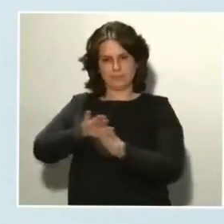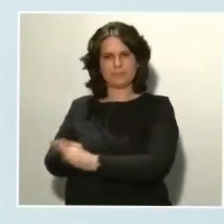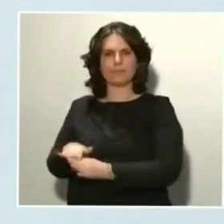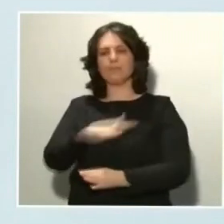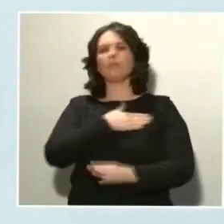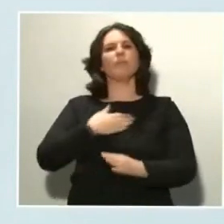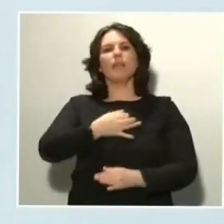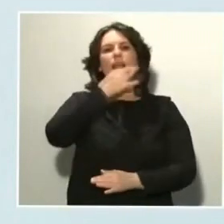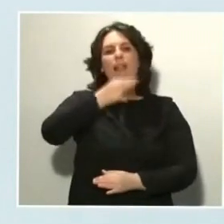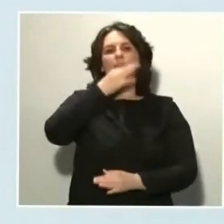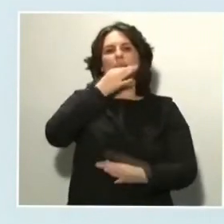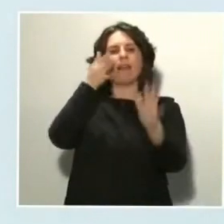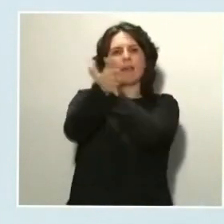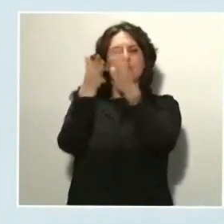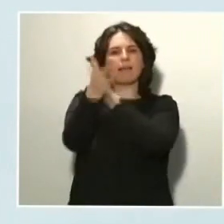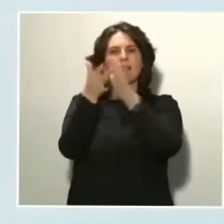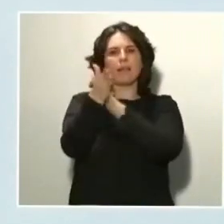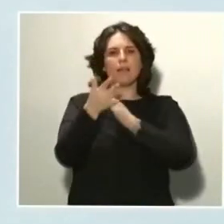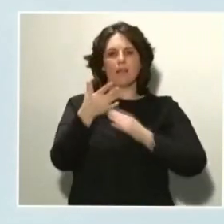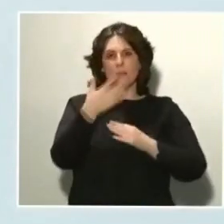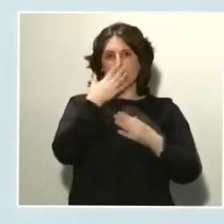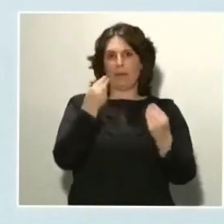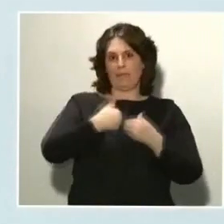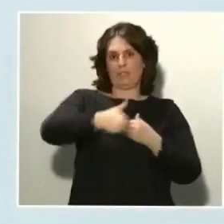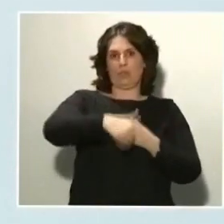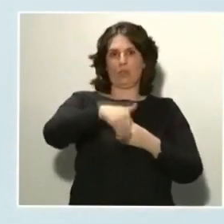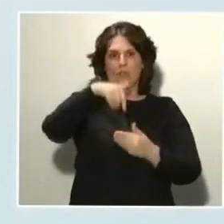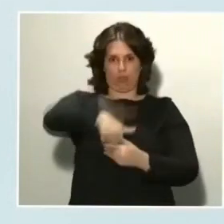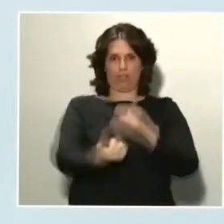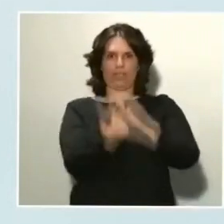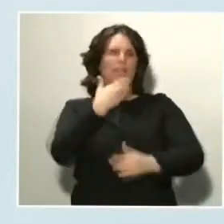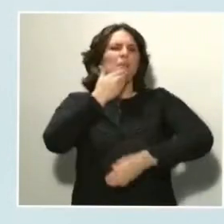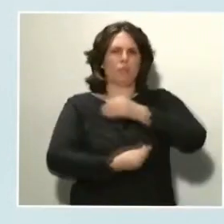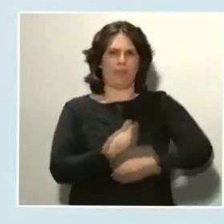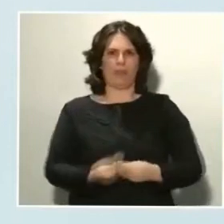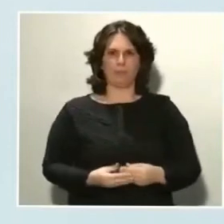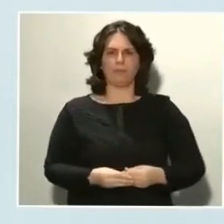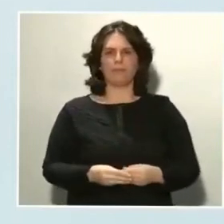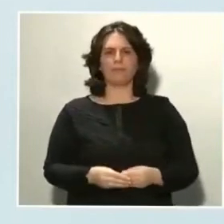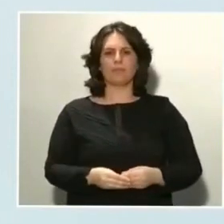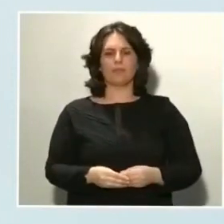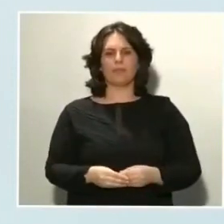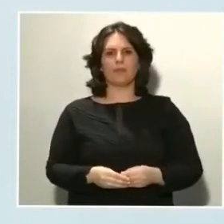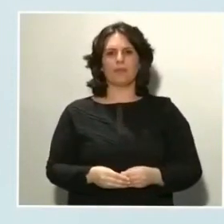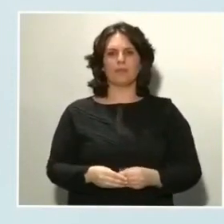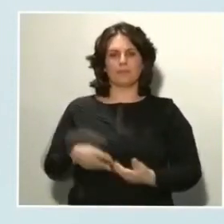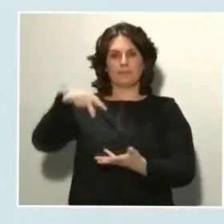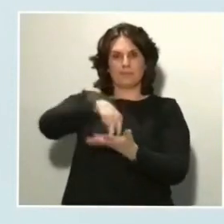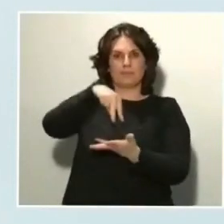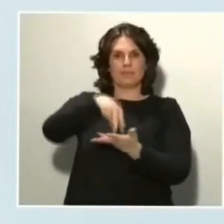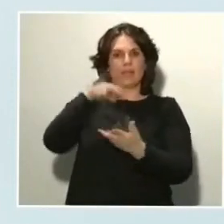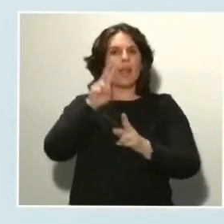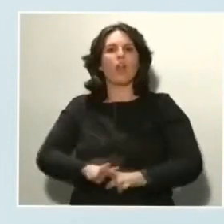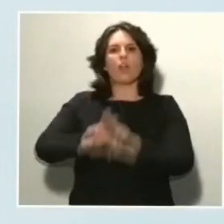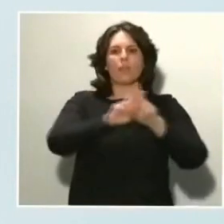acciones que hay previstas en la operación Balmis para el día de hoy. Tenemos presencia y reconocimiento de unidades de todos